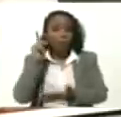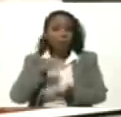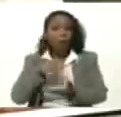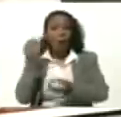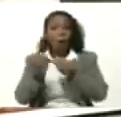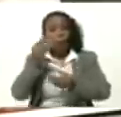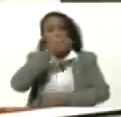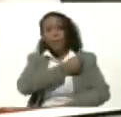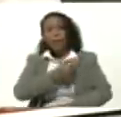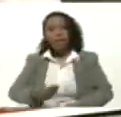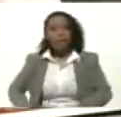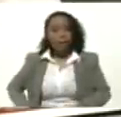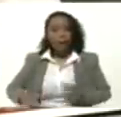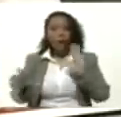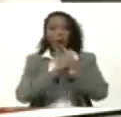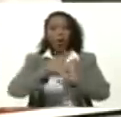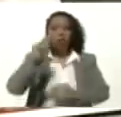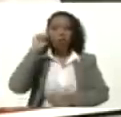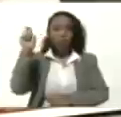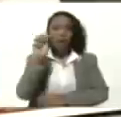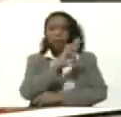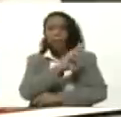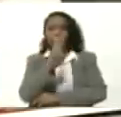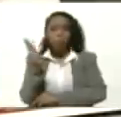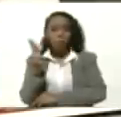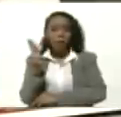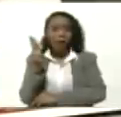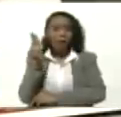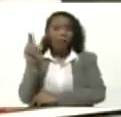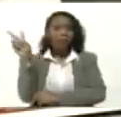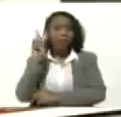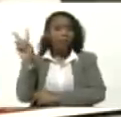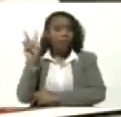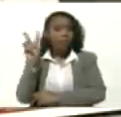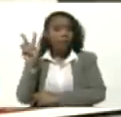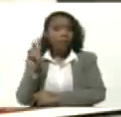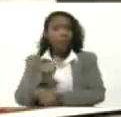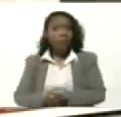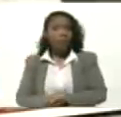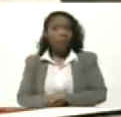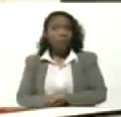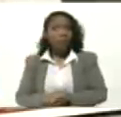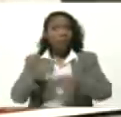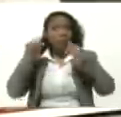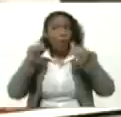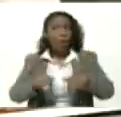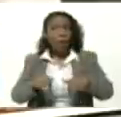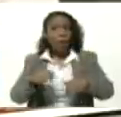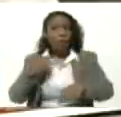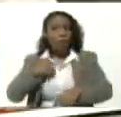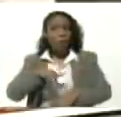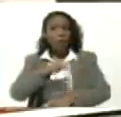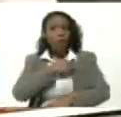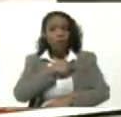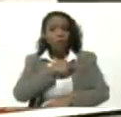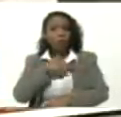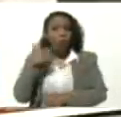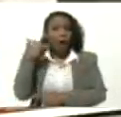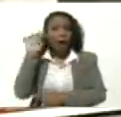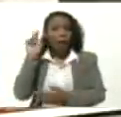Presidente Constitucional De la República De Venezuela Hoy Nosotros Estamos